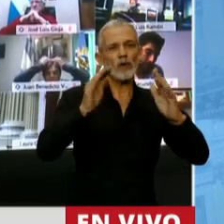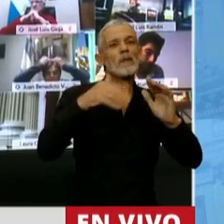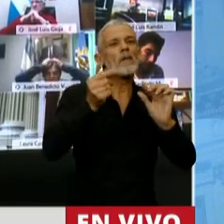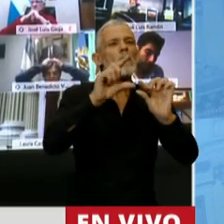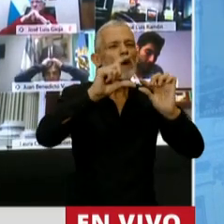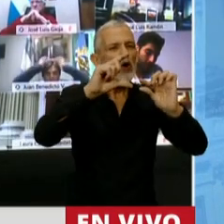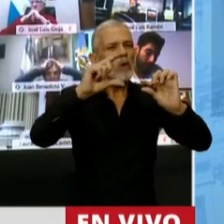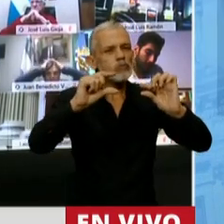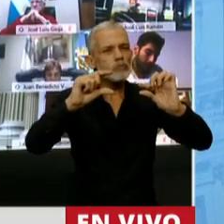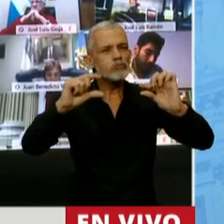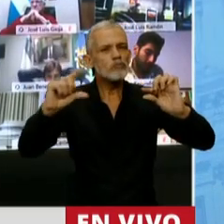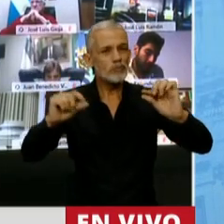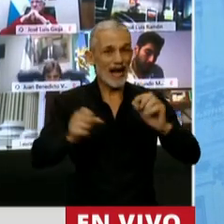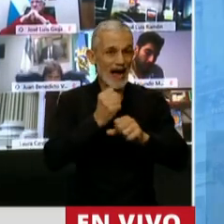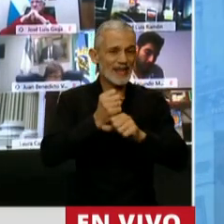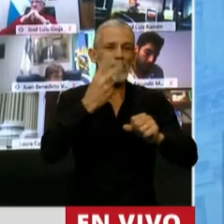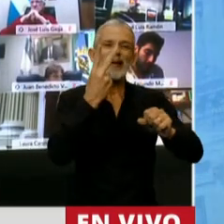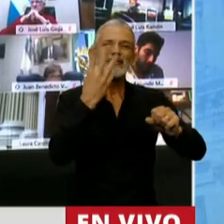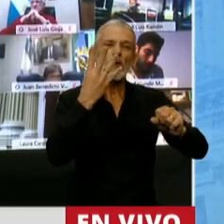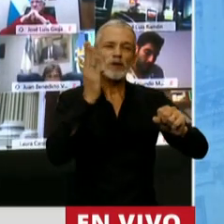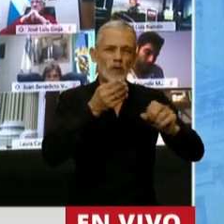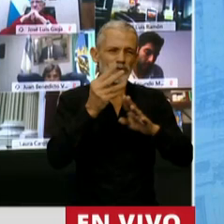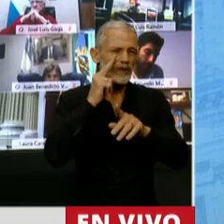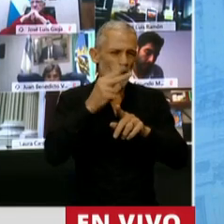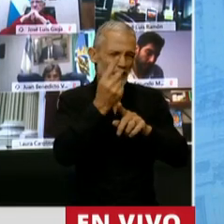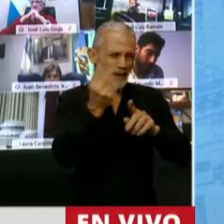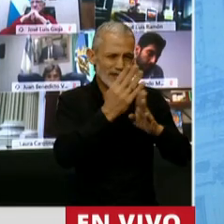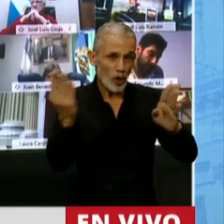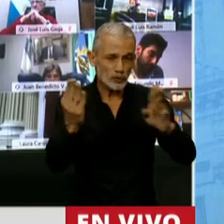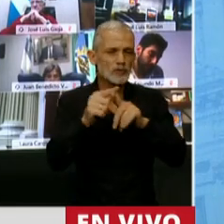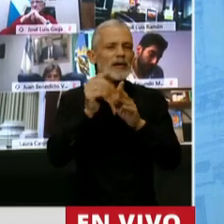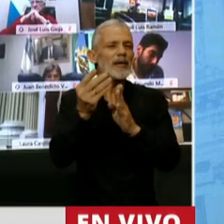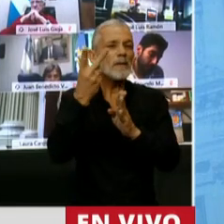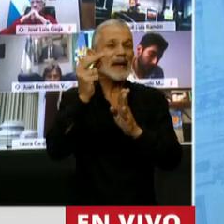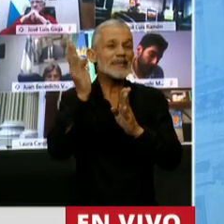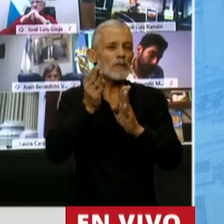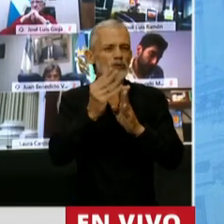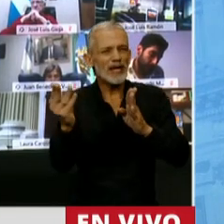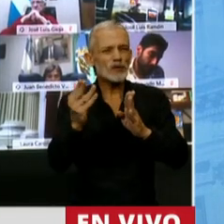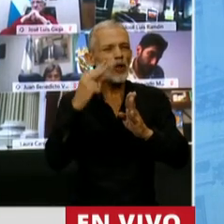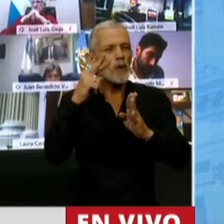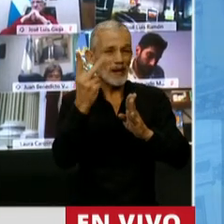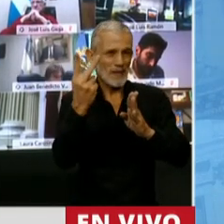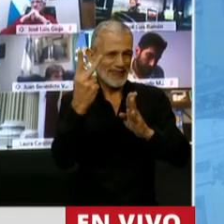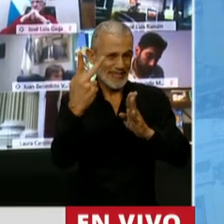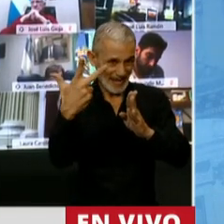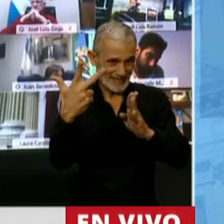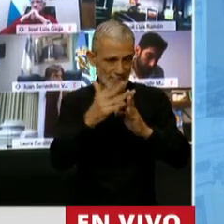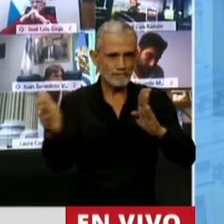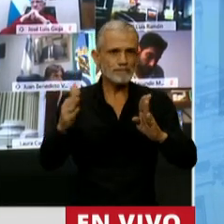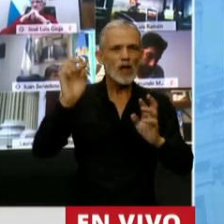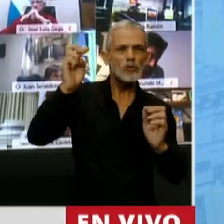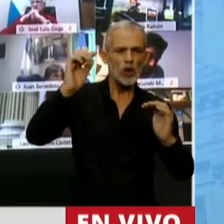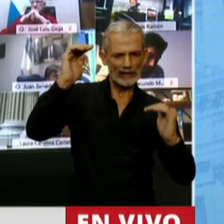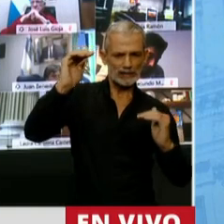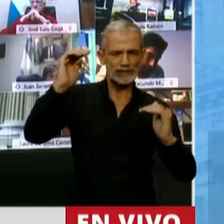al 24% en el 2022 y al 20% en el 2023. Un tipo de cambio